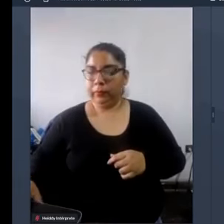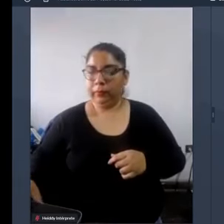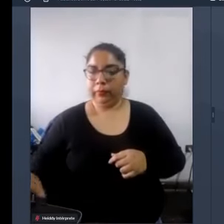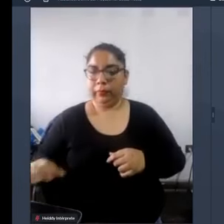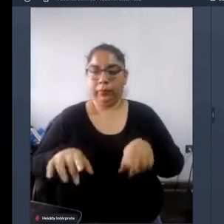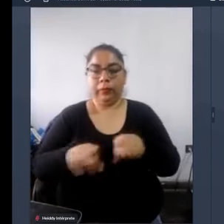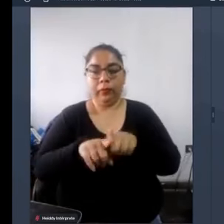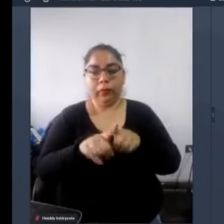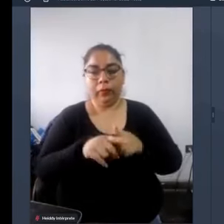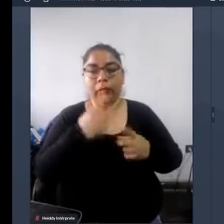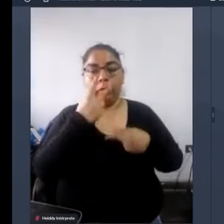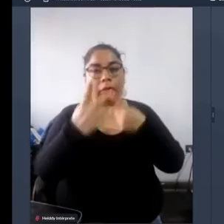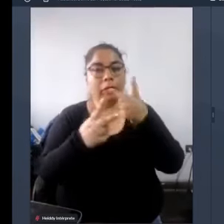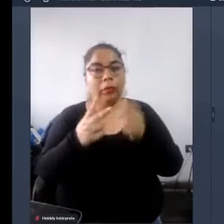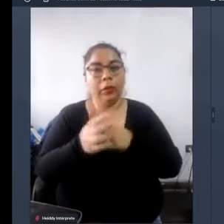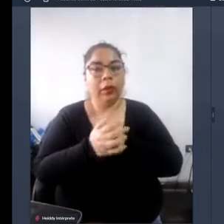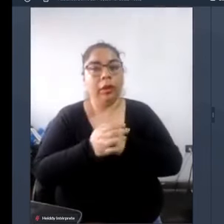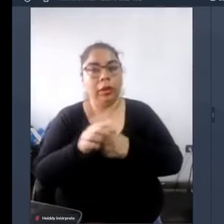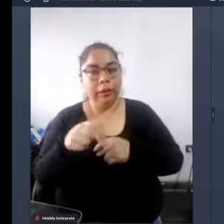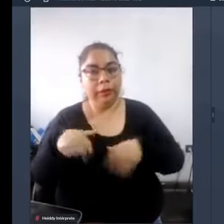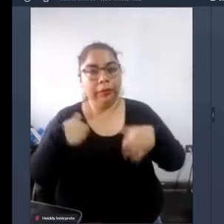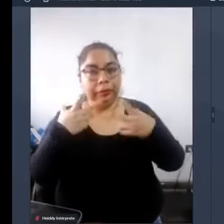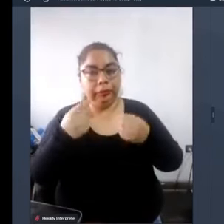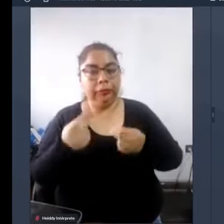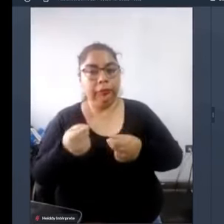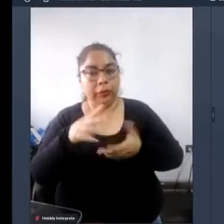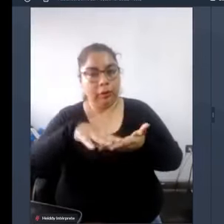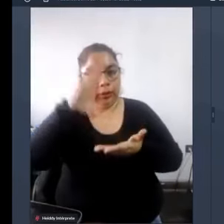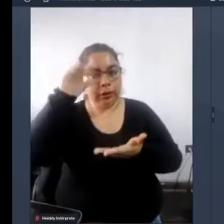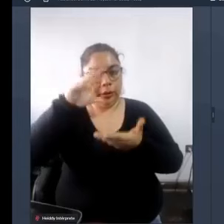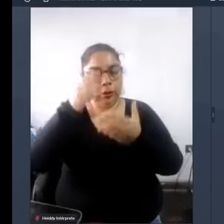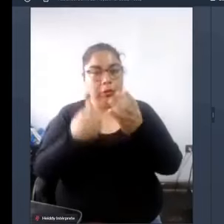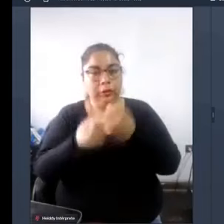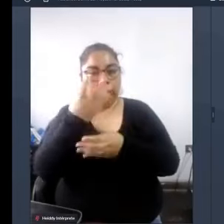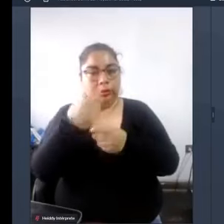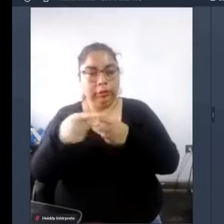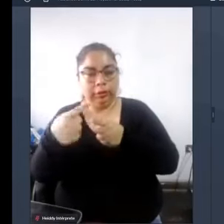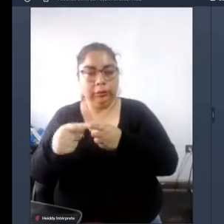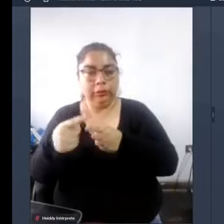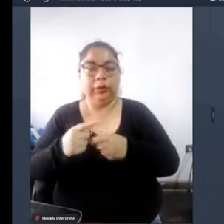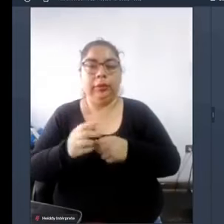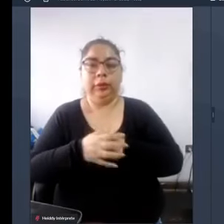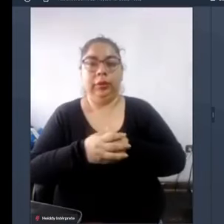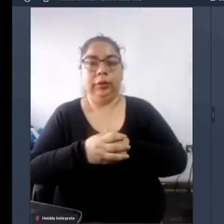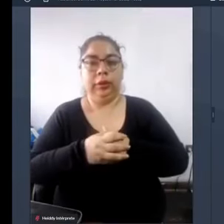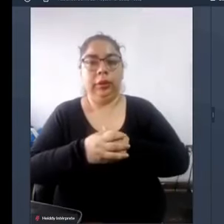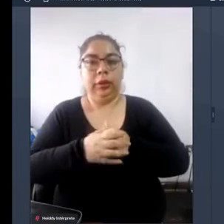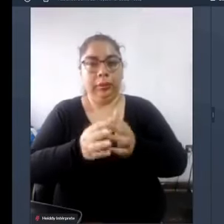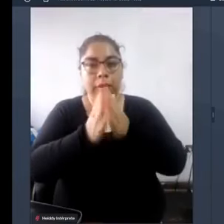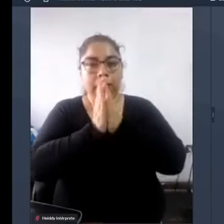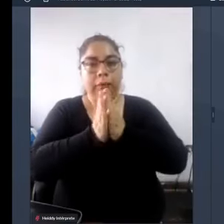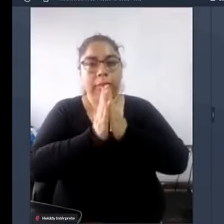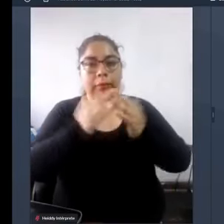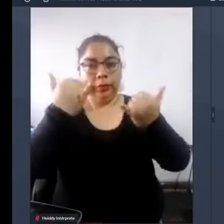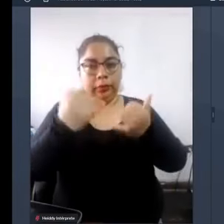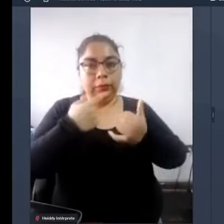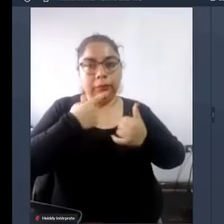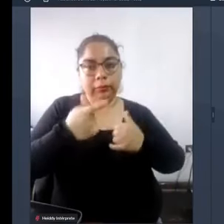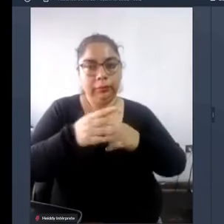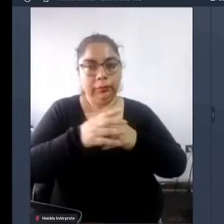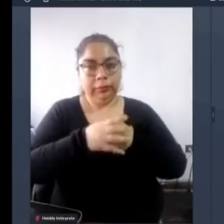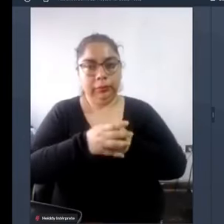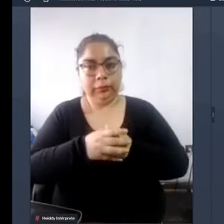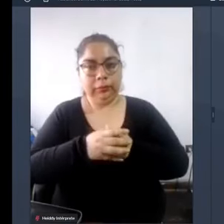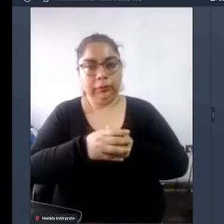cariño del mundo un poquito que nos vamos vamos aprendiendo cosas nuevas ¿verdad? vamos aprendiendo por favor si es que me indican ya tenemos al